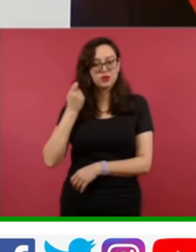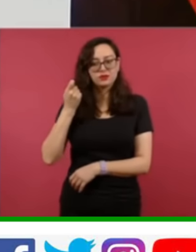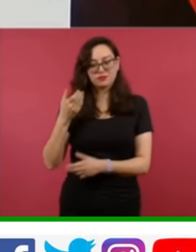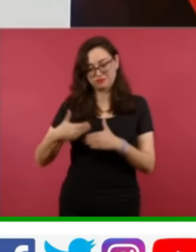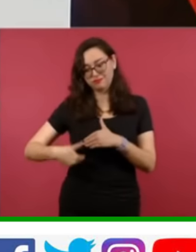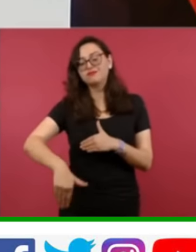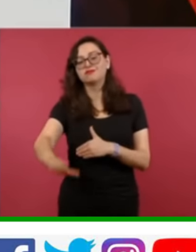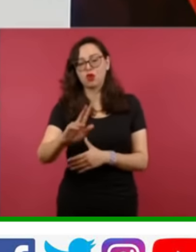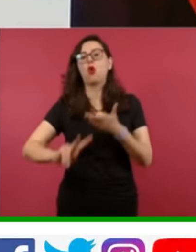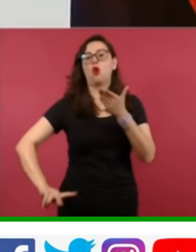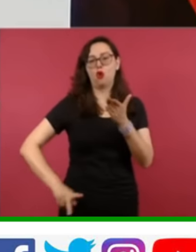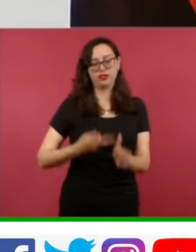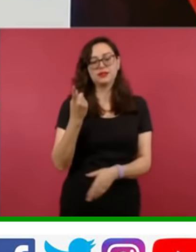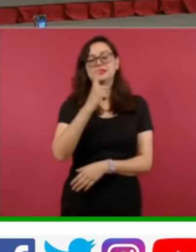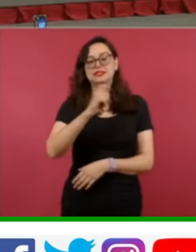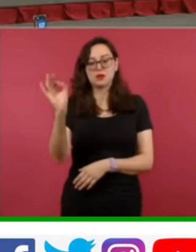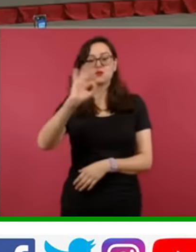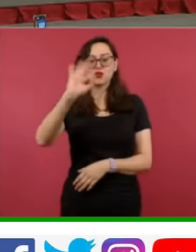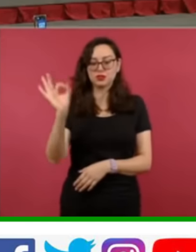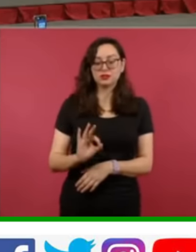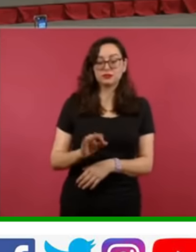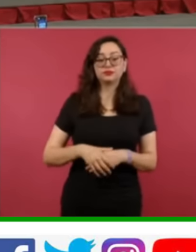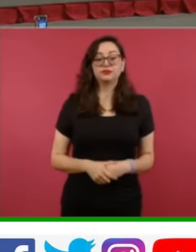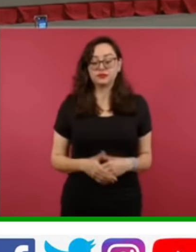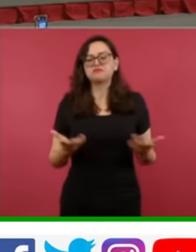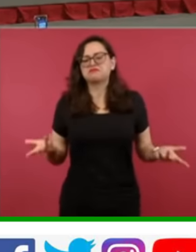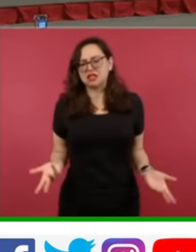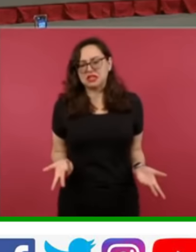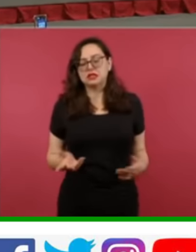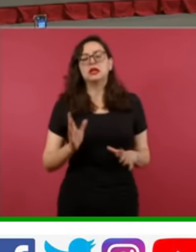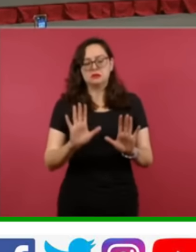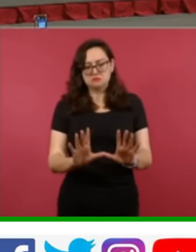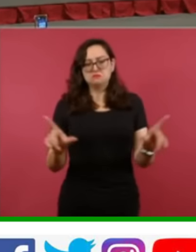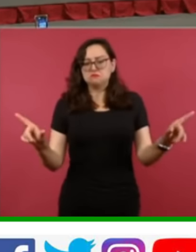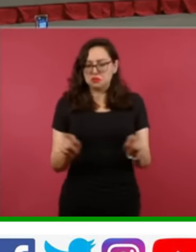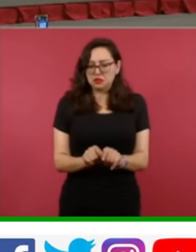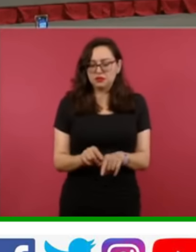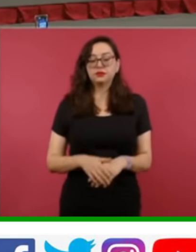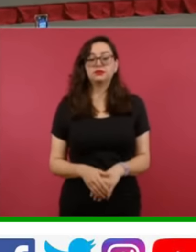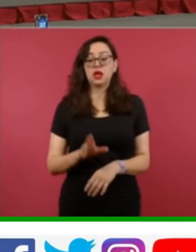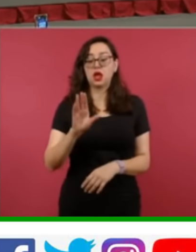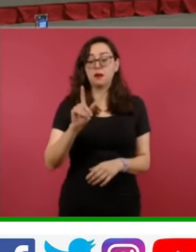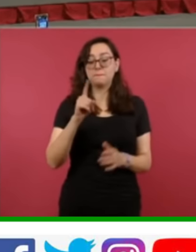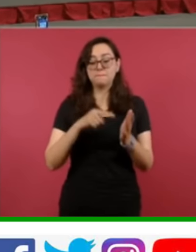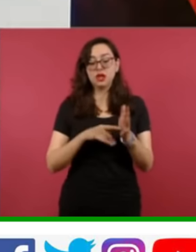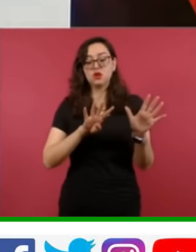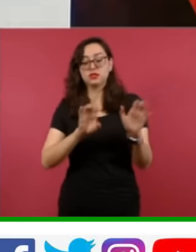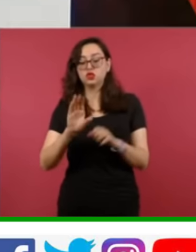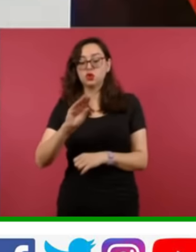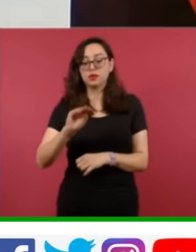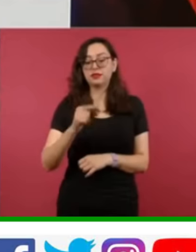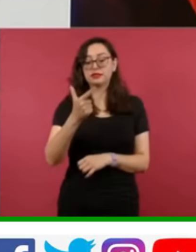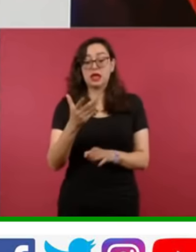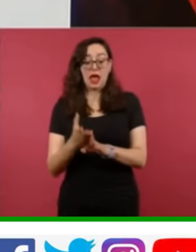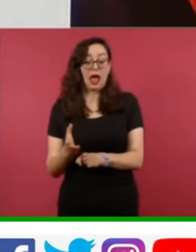antes del noventa y siete un trabajador que ganaba diez mil se jubilaba con diez mil. Con la reforma